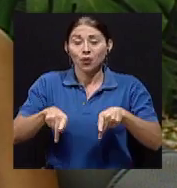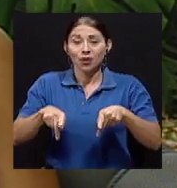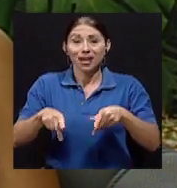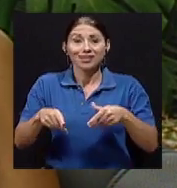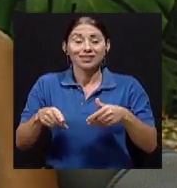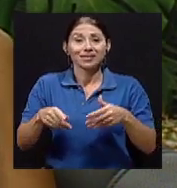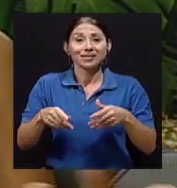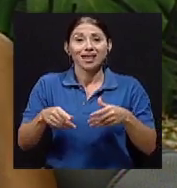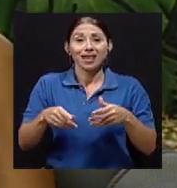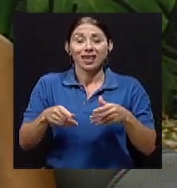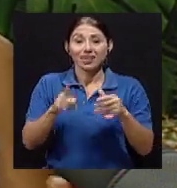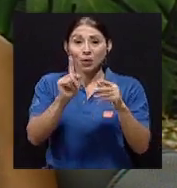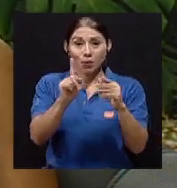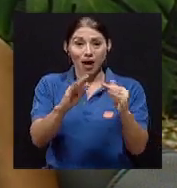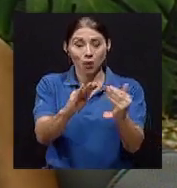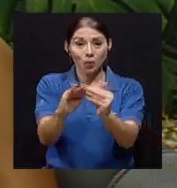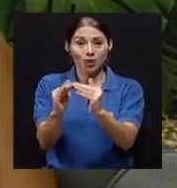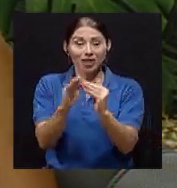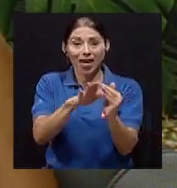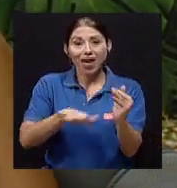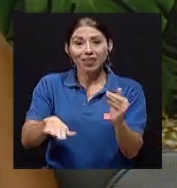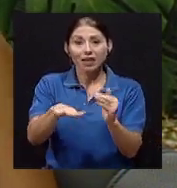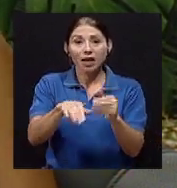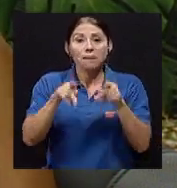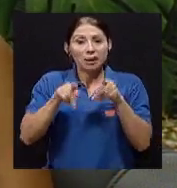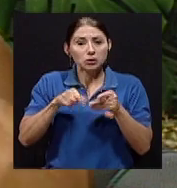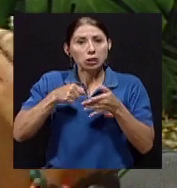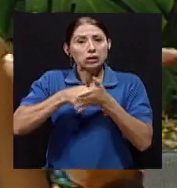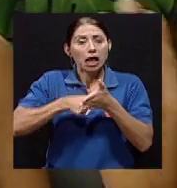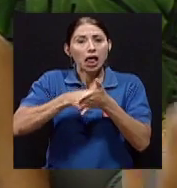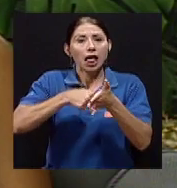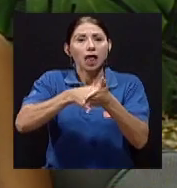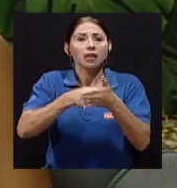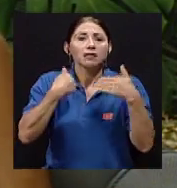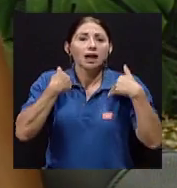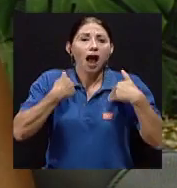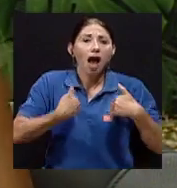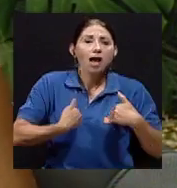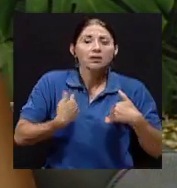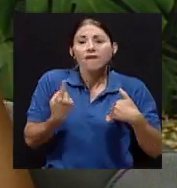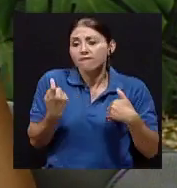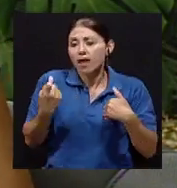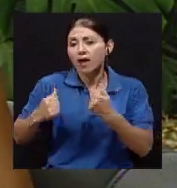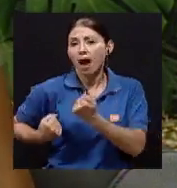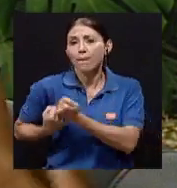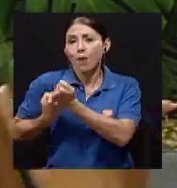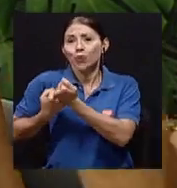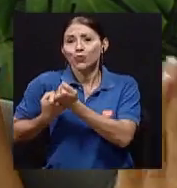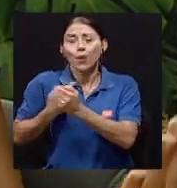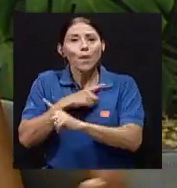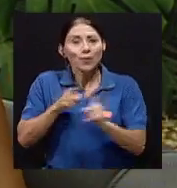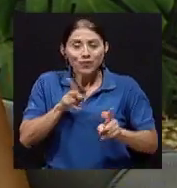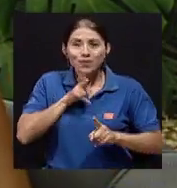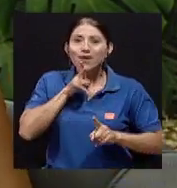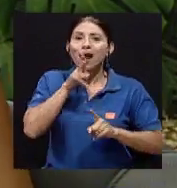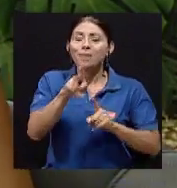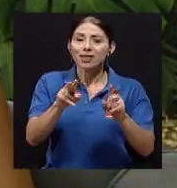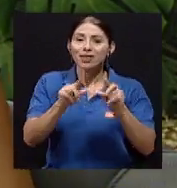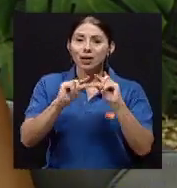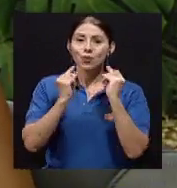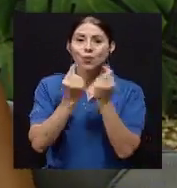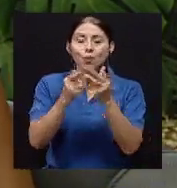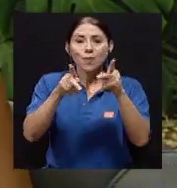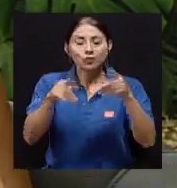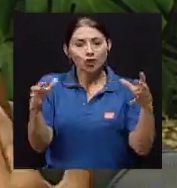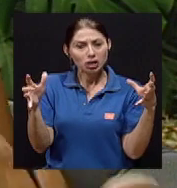paso en una comunidad tienden como a cansarse porque a veces no sienten el apoyo de los demás, pero el colectivo cuando verdaderamente se